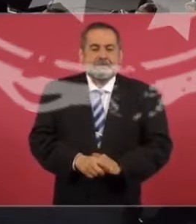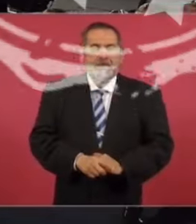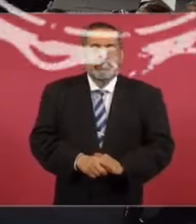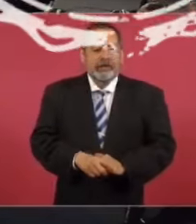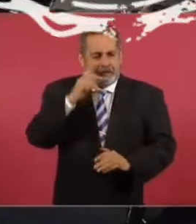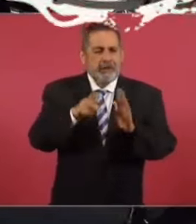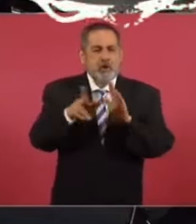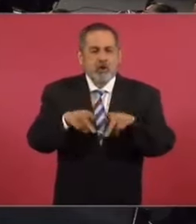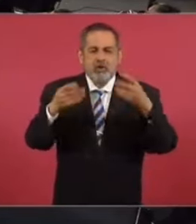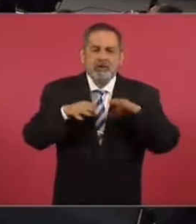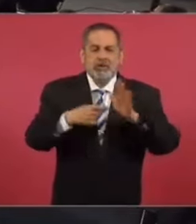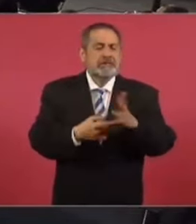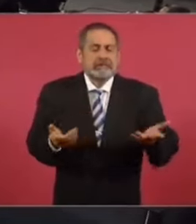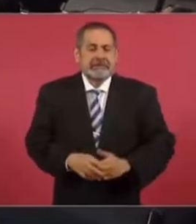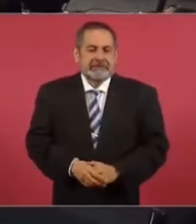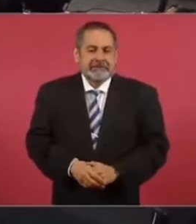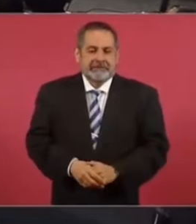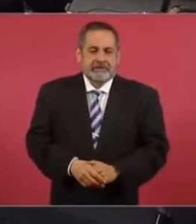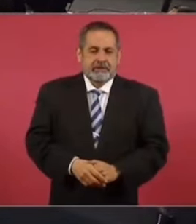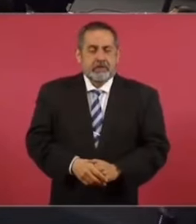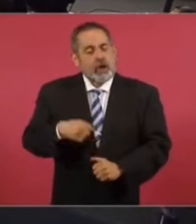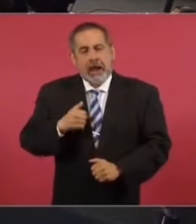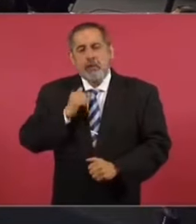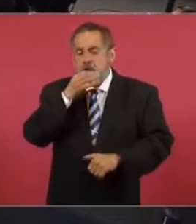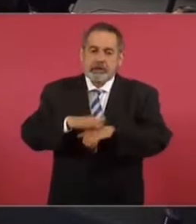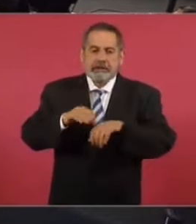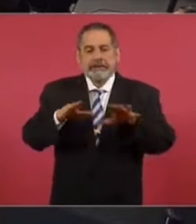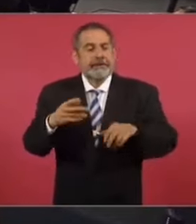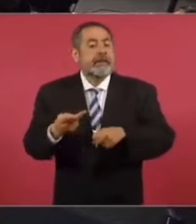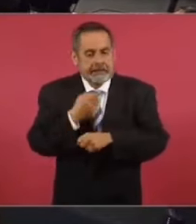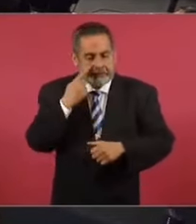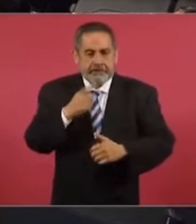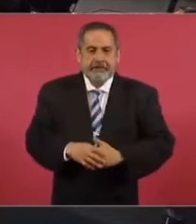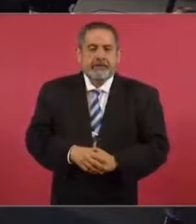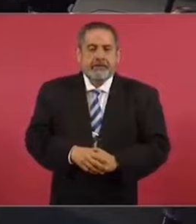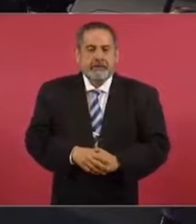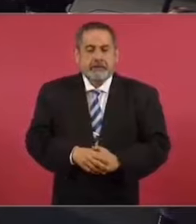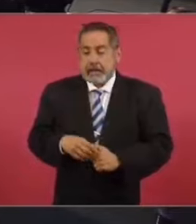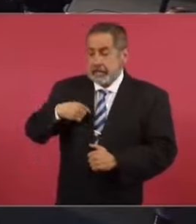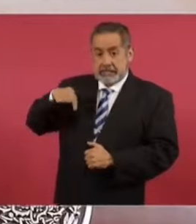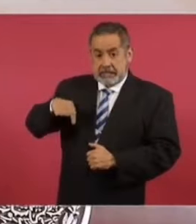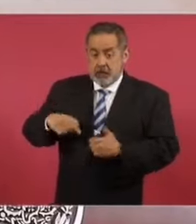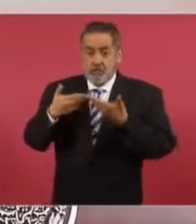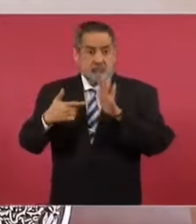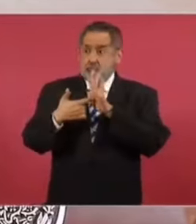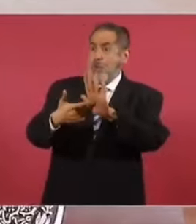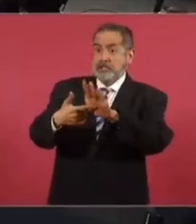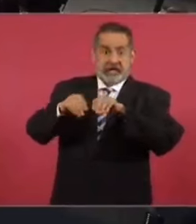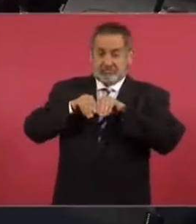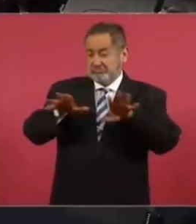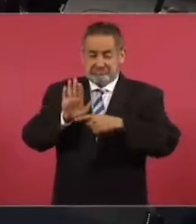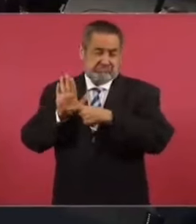Sí, a ver los periódicos. No, yo aquí aprovecho también porque resulta que lo que hacemos aquí de manera pública,